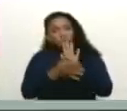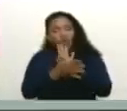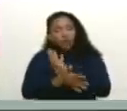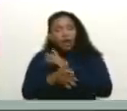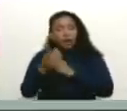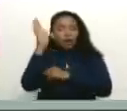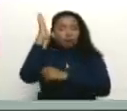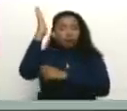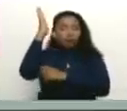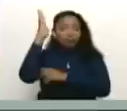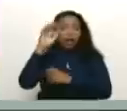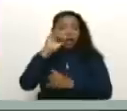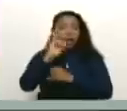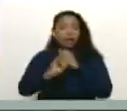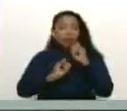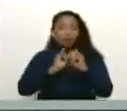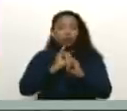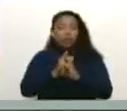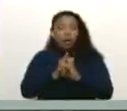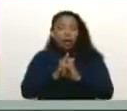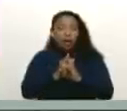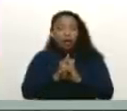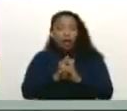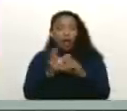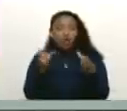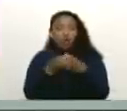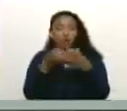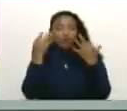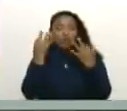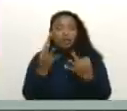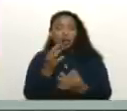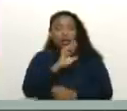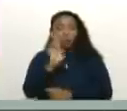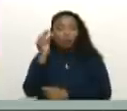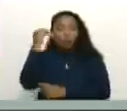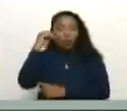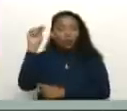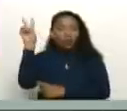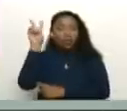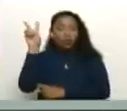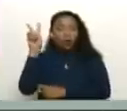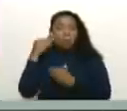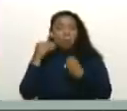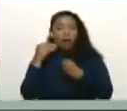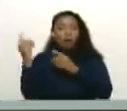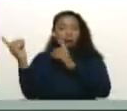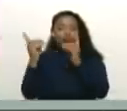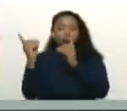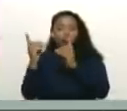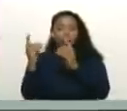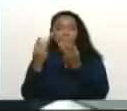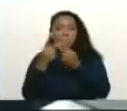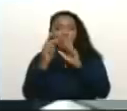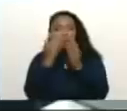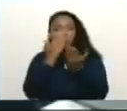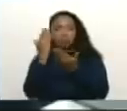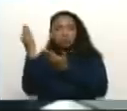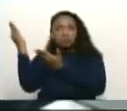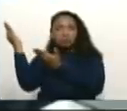conferencia internacional la delegación oficial de la República Bolivariana de Venezuela para los diálogos de paz. Por favor.